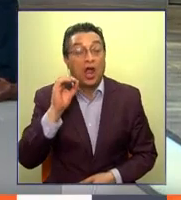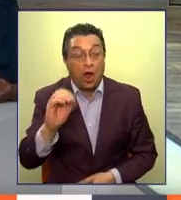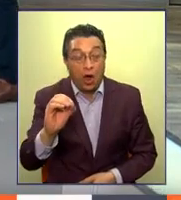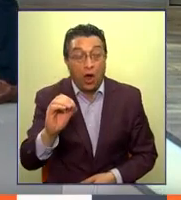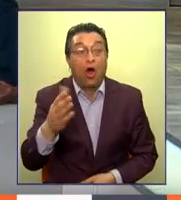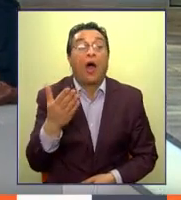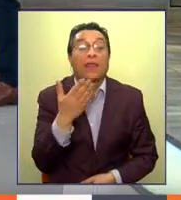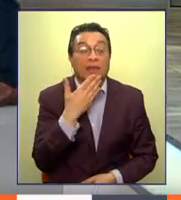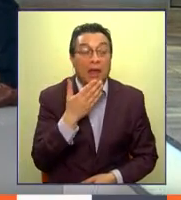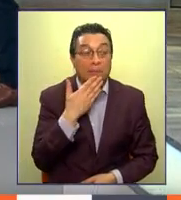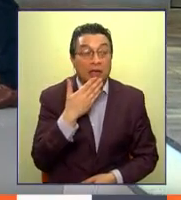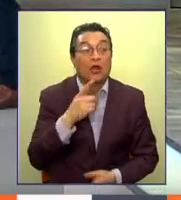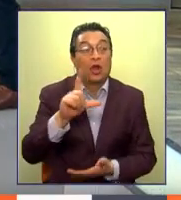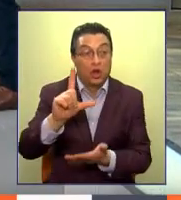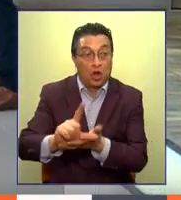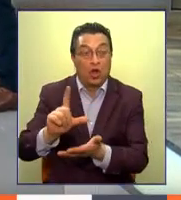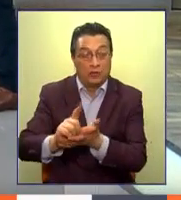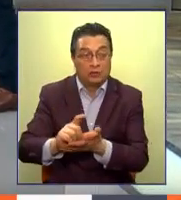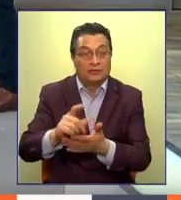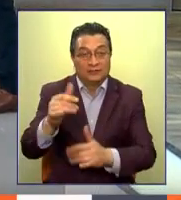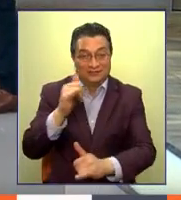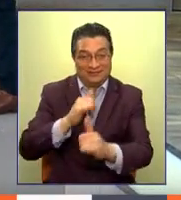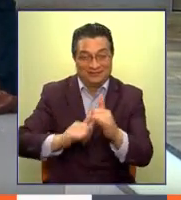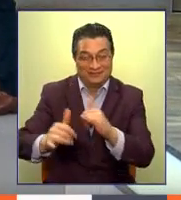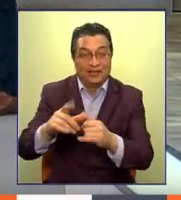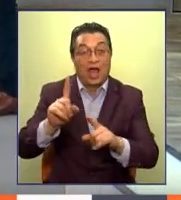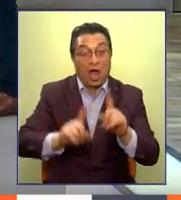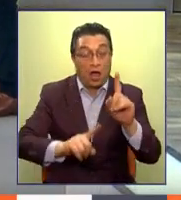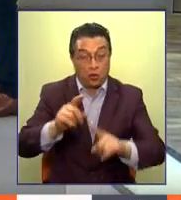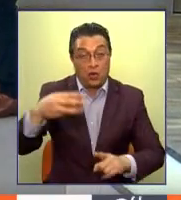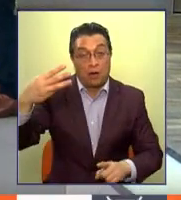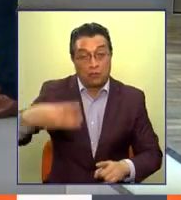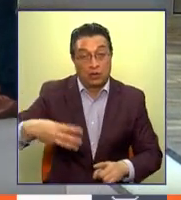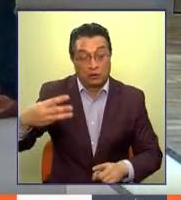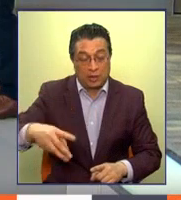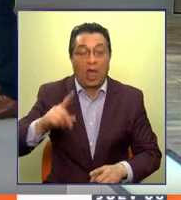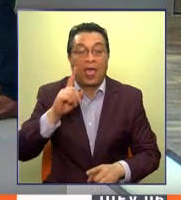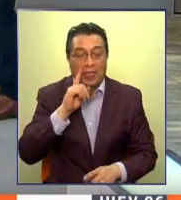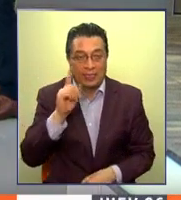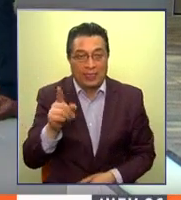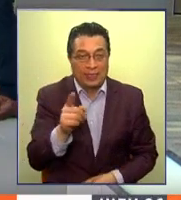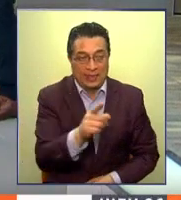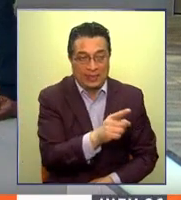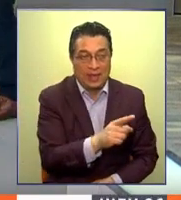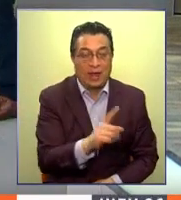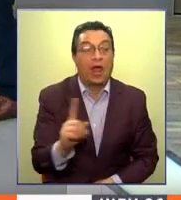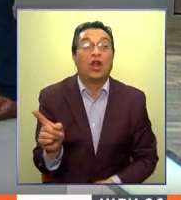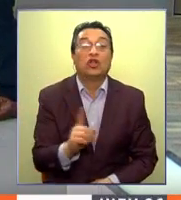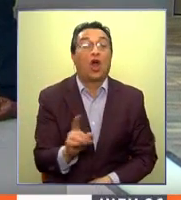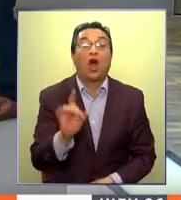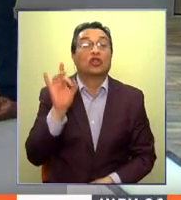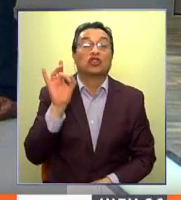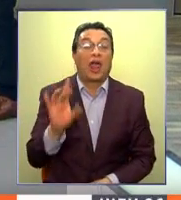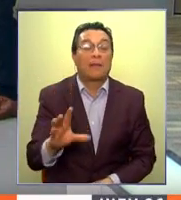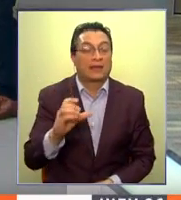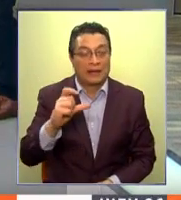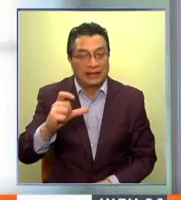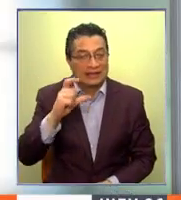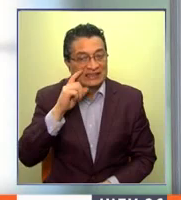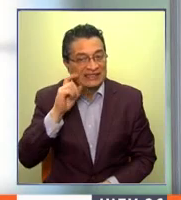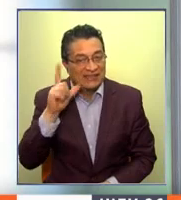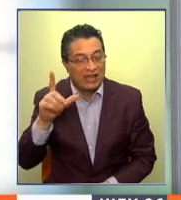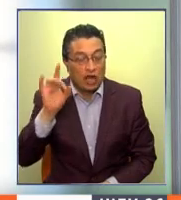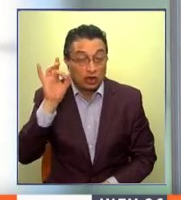en los tótem electrónicos que algunas municipalidades en el país tienen. No es necesario solo ir al registro civil si